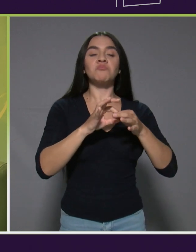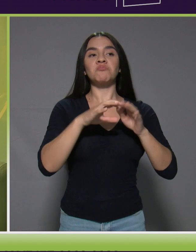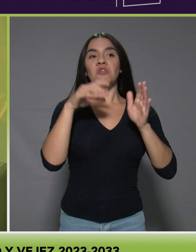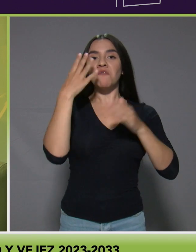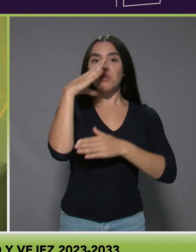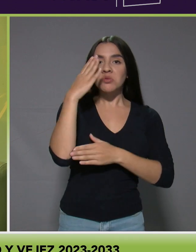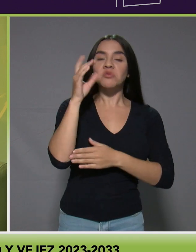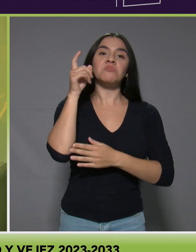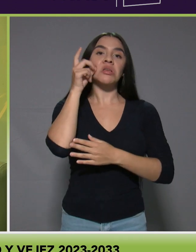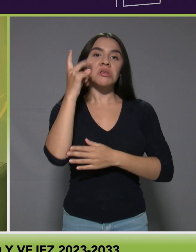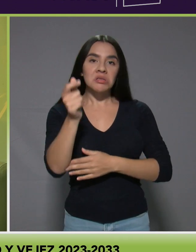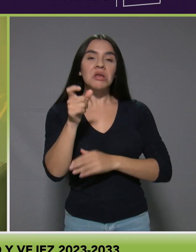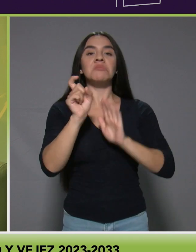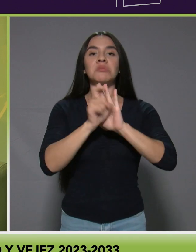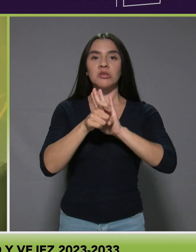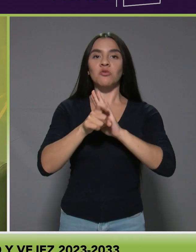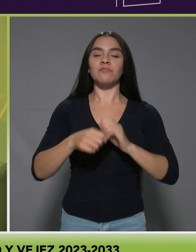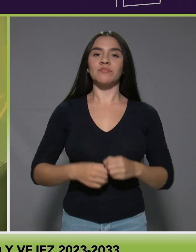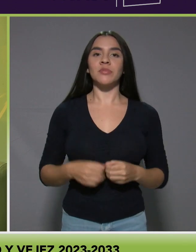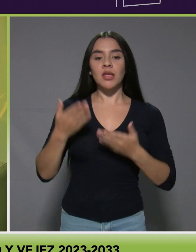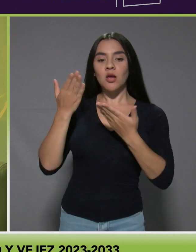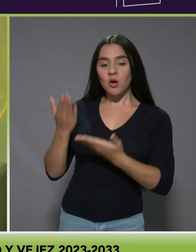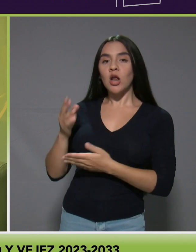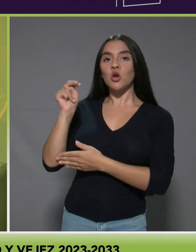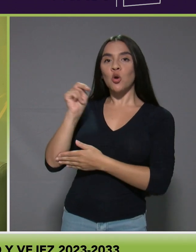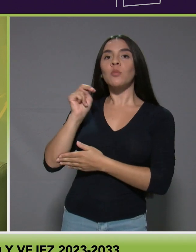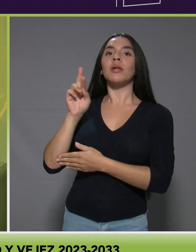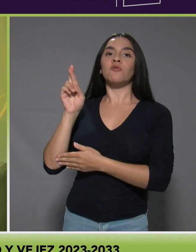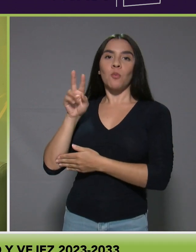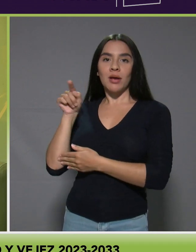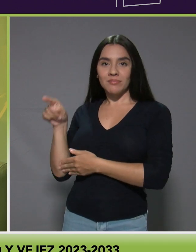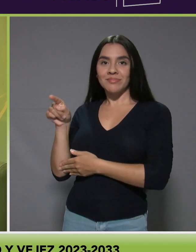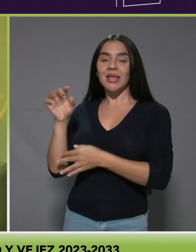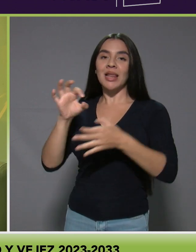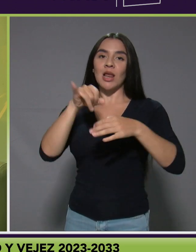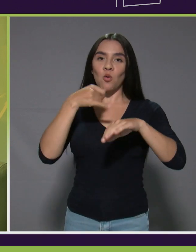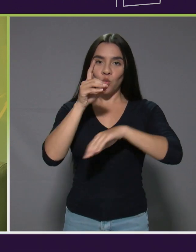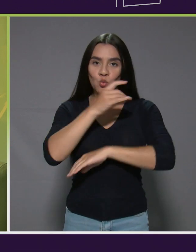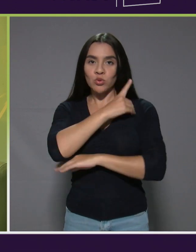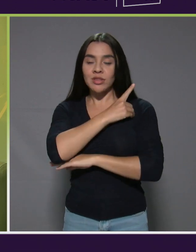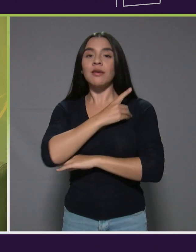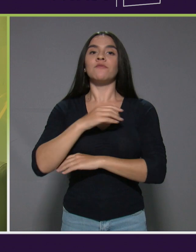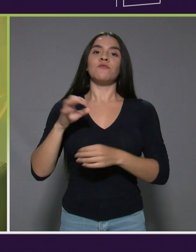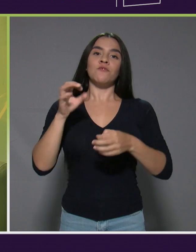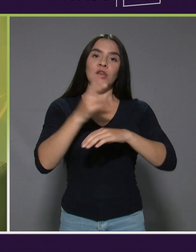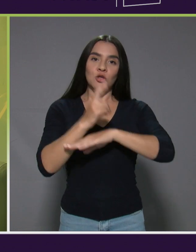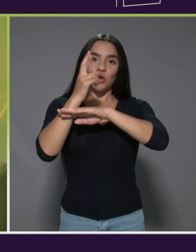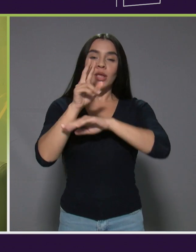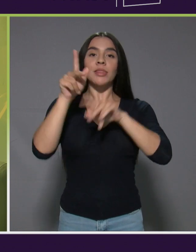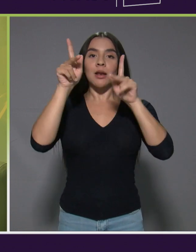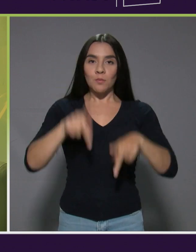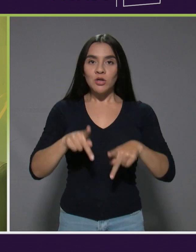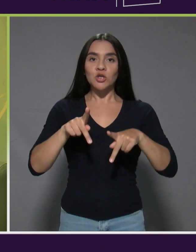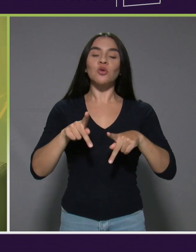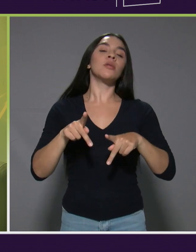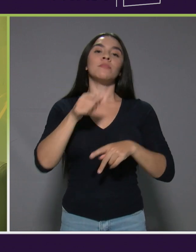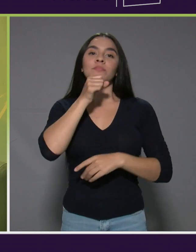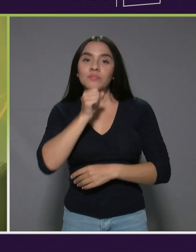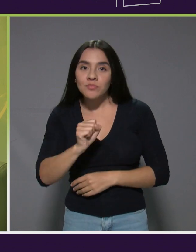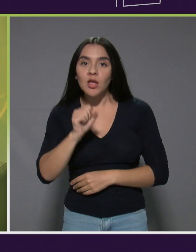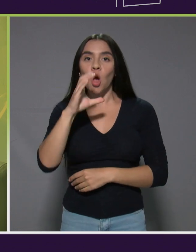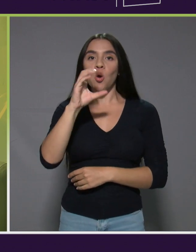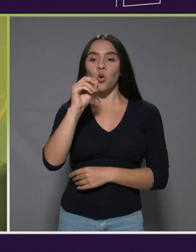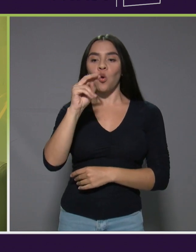en compañía del médico Norbel Román, presidente de la Junta Rectora del Consejo Nacional de la Persona Adulta Mayor CONAPAM